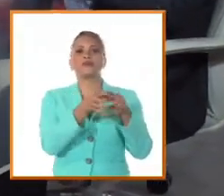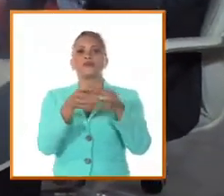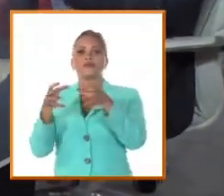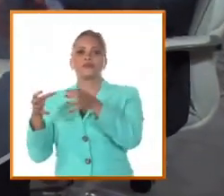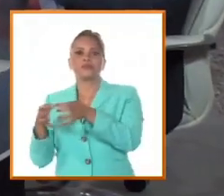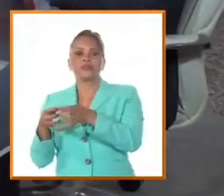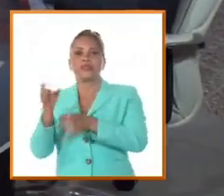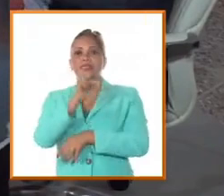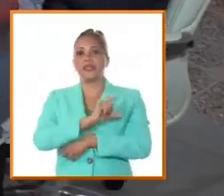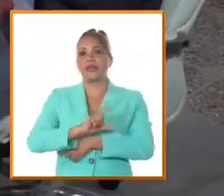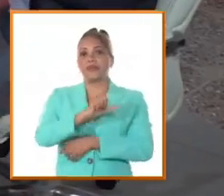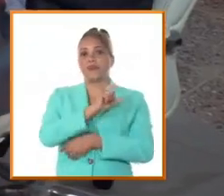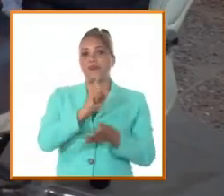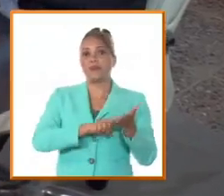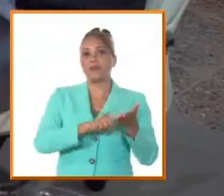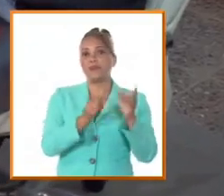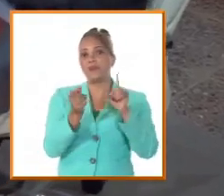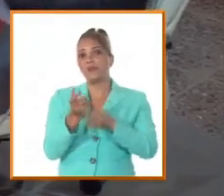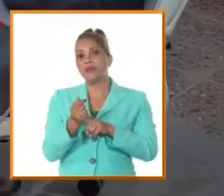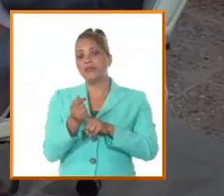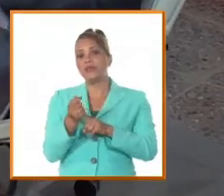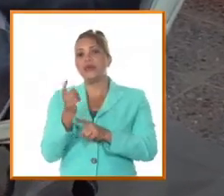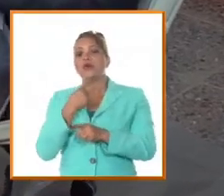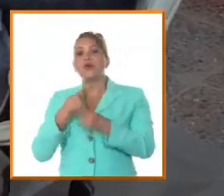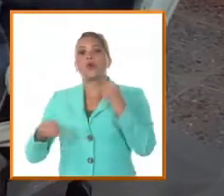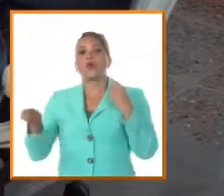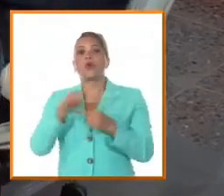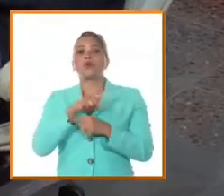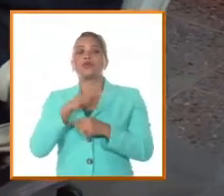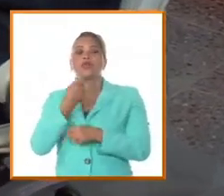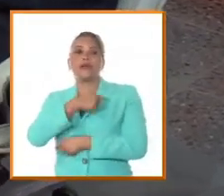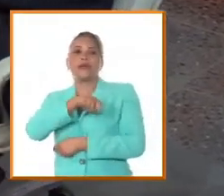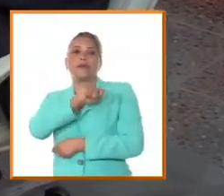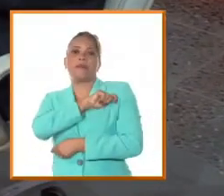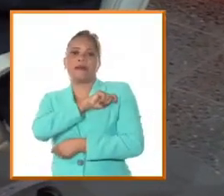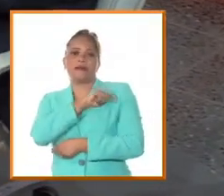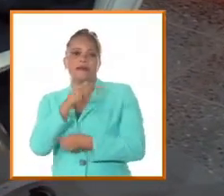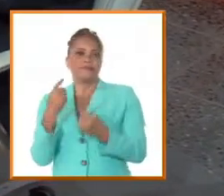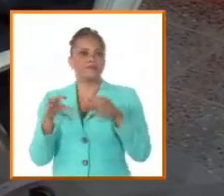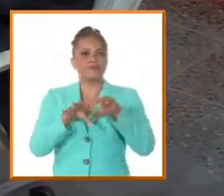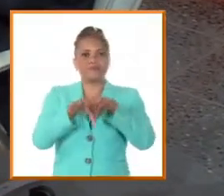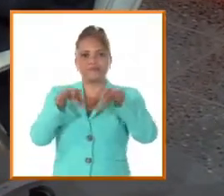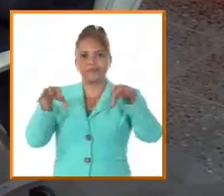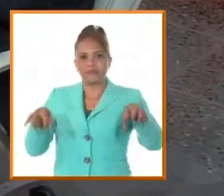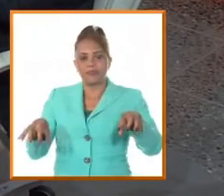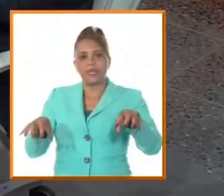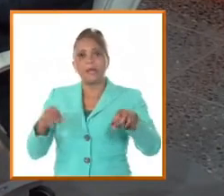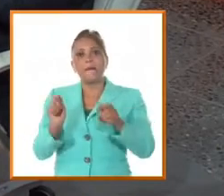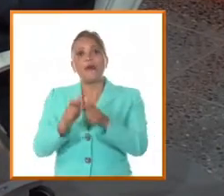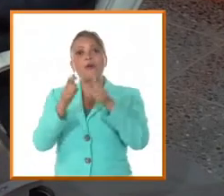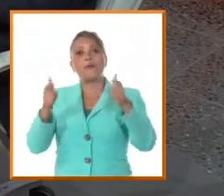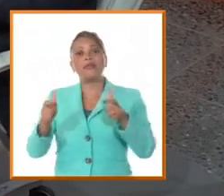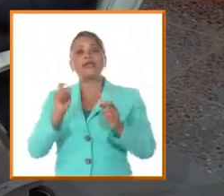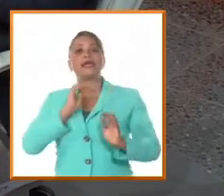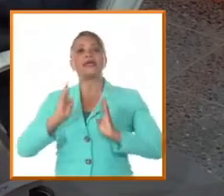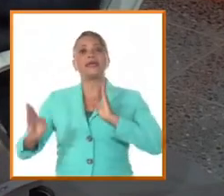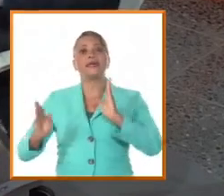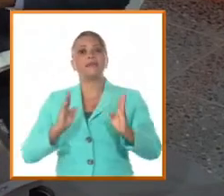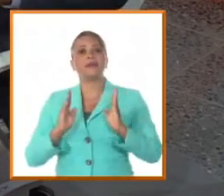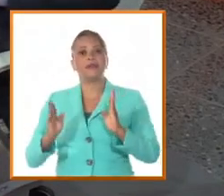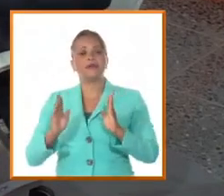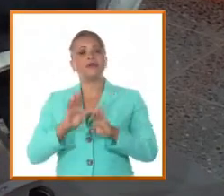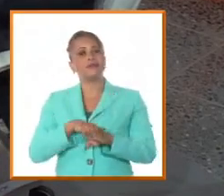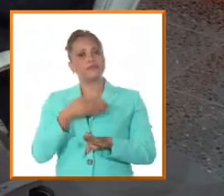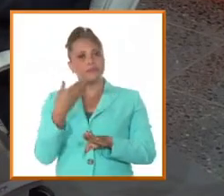Cabildo de Camagüey, de Puerto Príncipe, a las autoridades coloniales. Y eso se acentúa todavía más en el periodo de las reformas